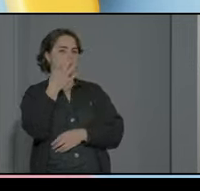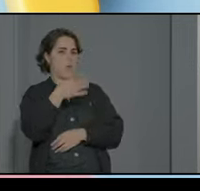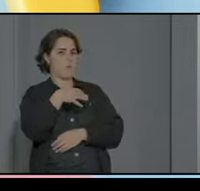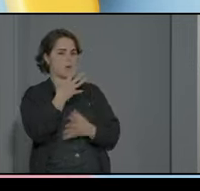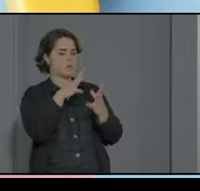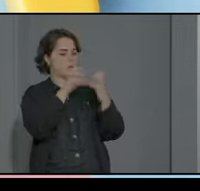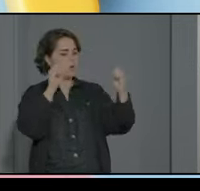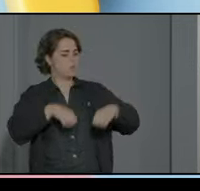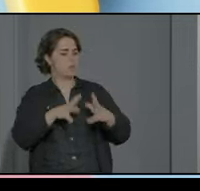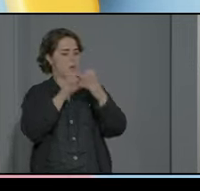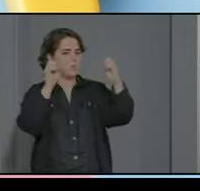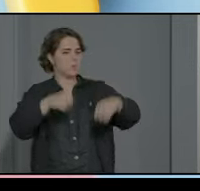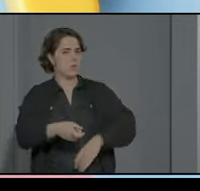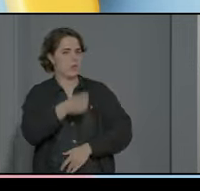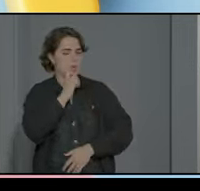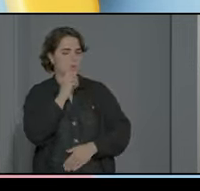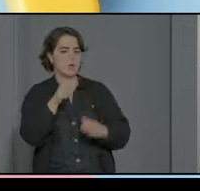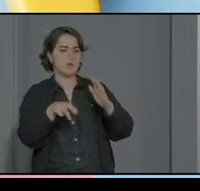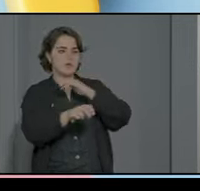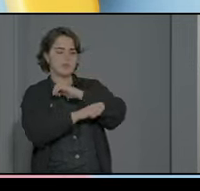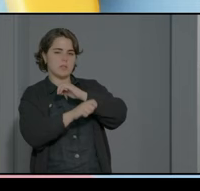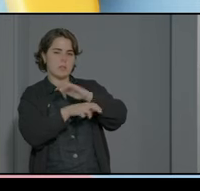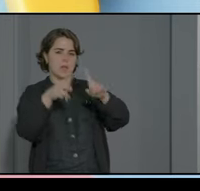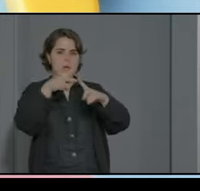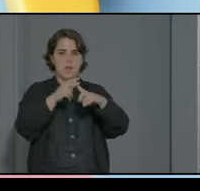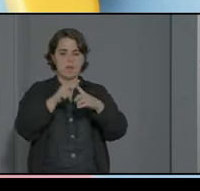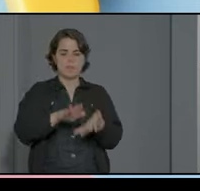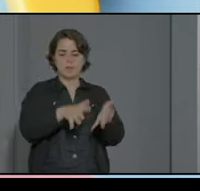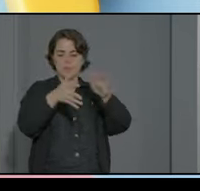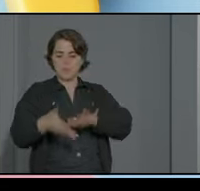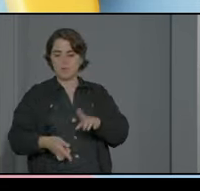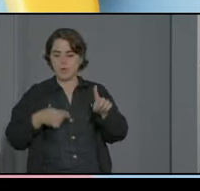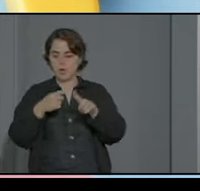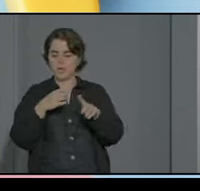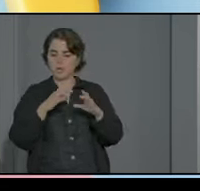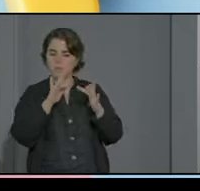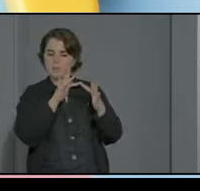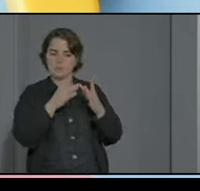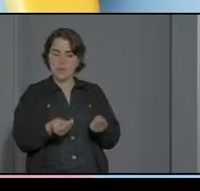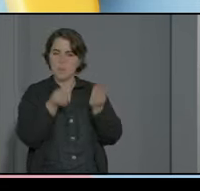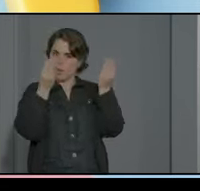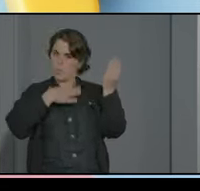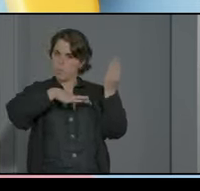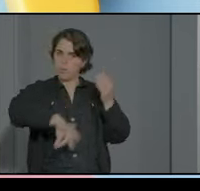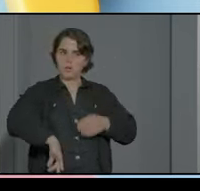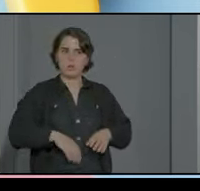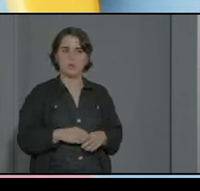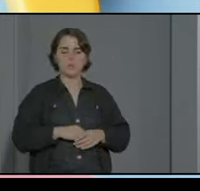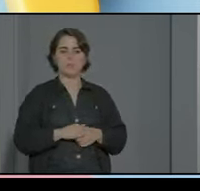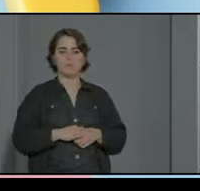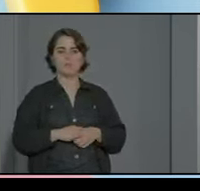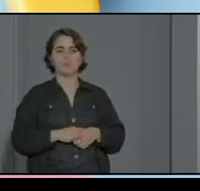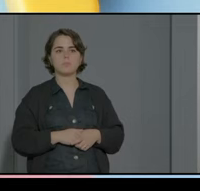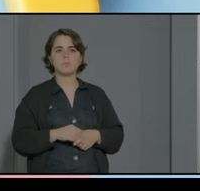cuáles son las estrategias y las herramientas que pueden poner en marcha para mejorar esta relación y